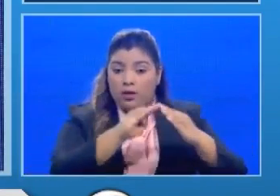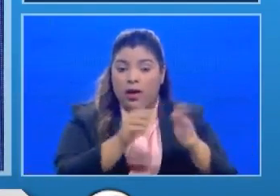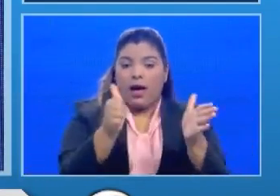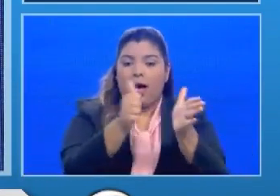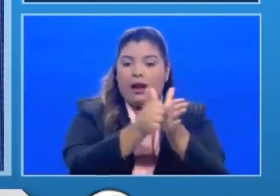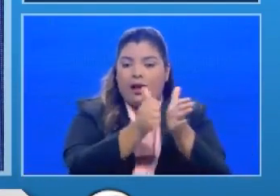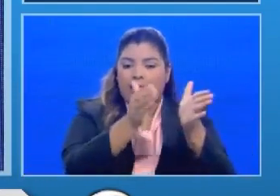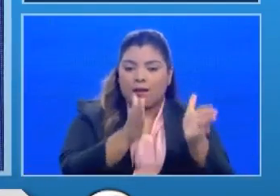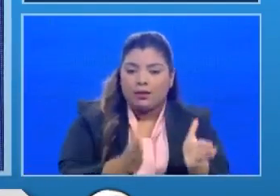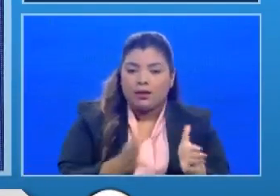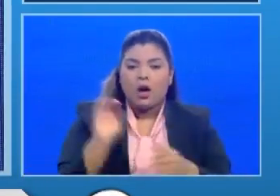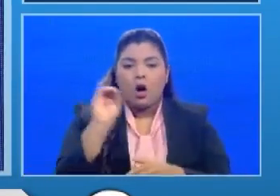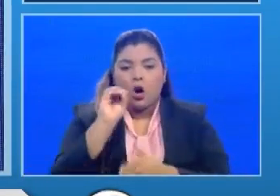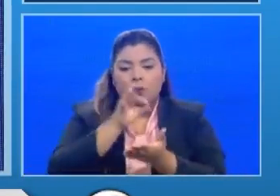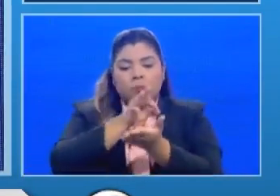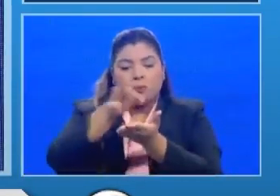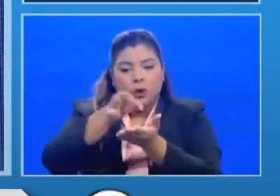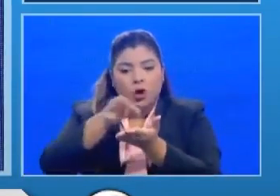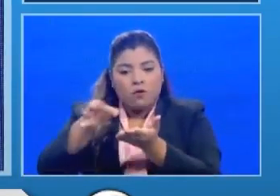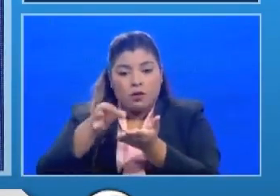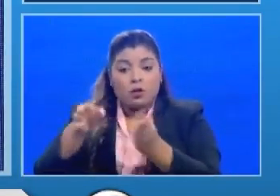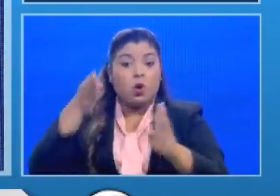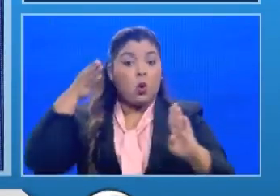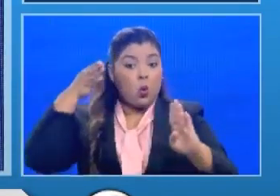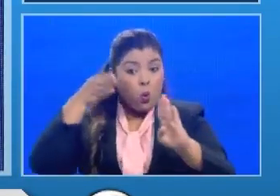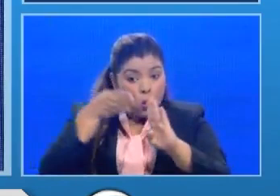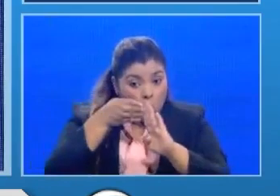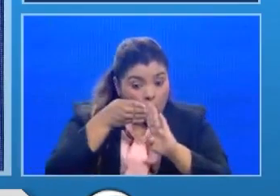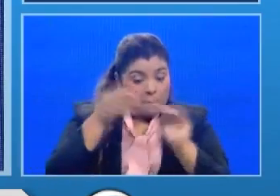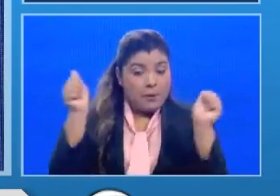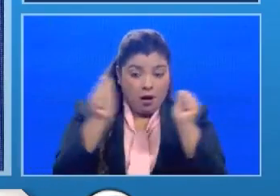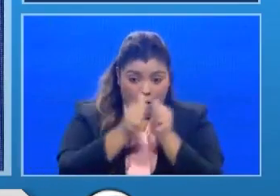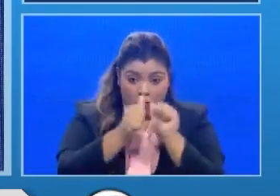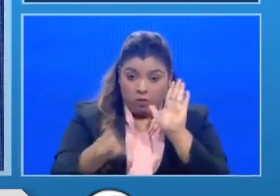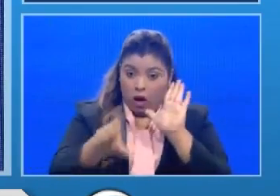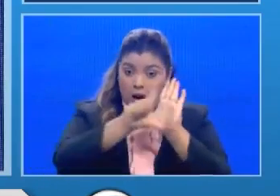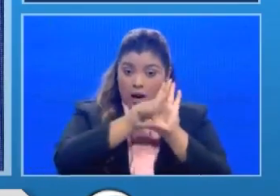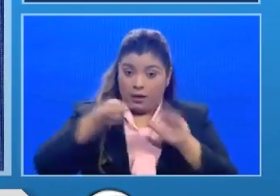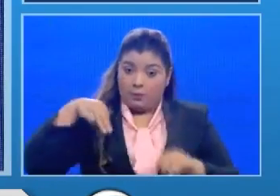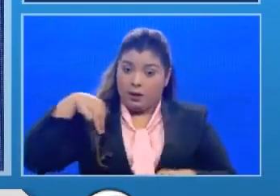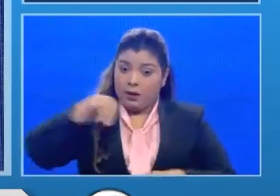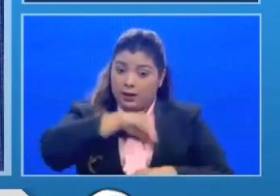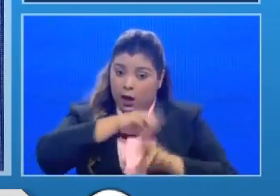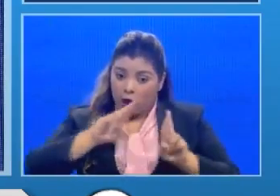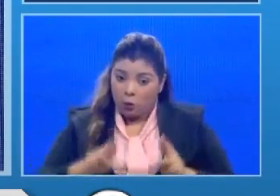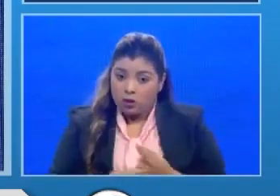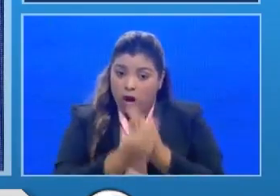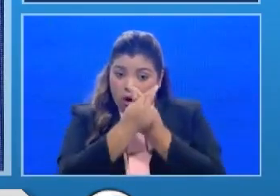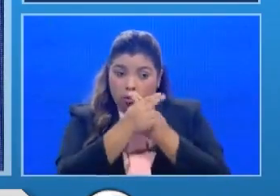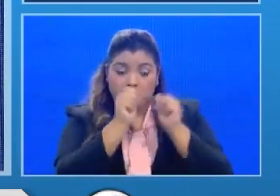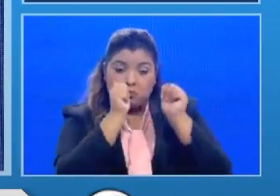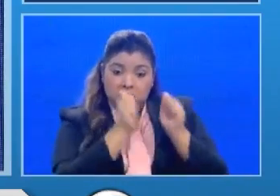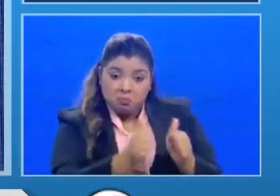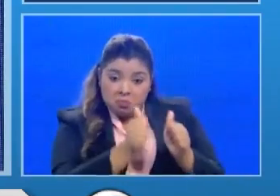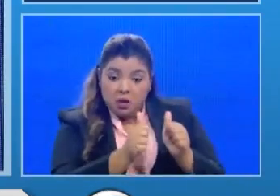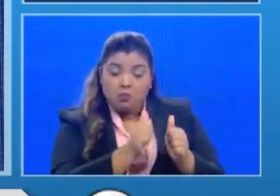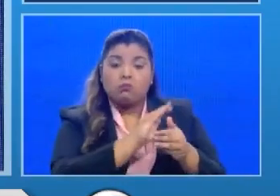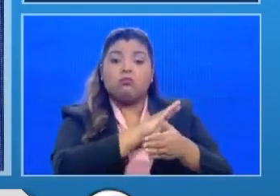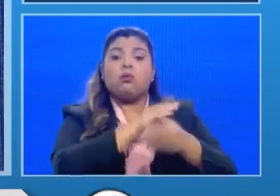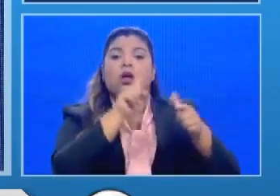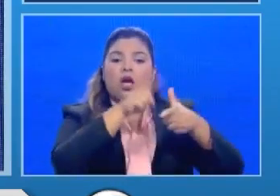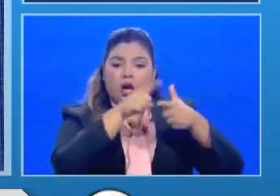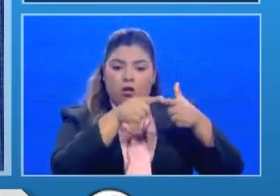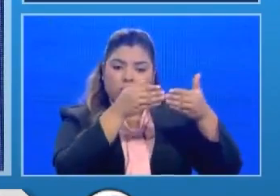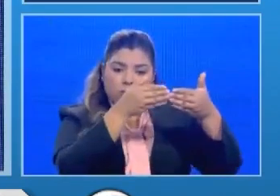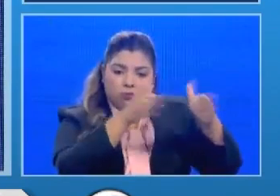provincias que se apeguen al cumplimiento de las normativas que plantea el Ministerio de Salud son los que en primer lugar tienen